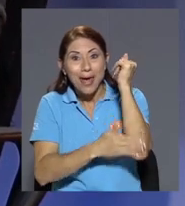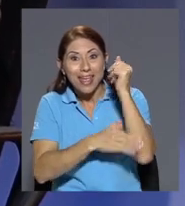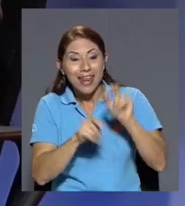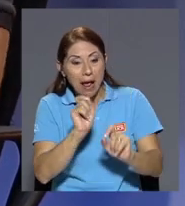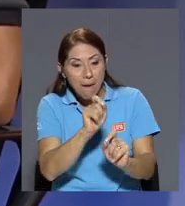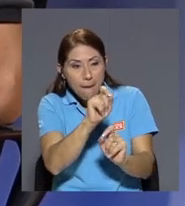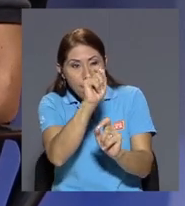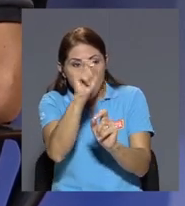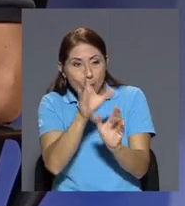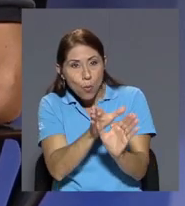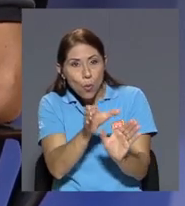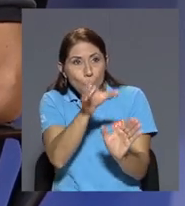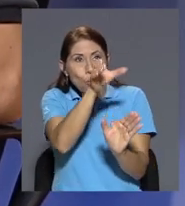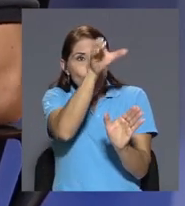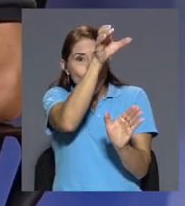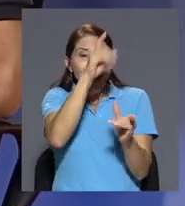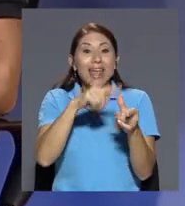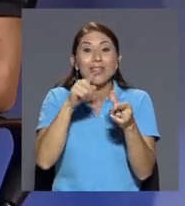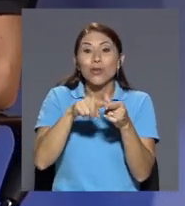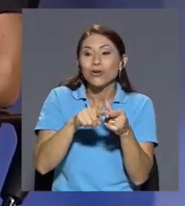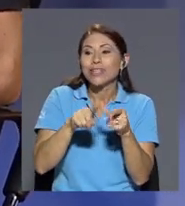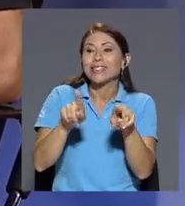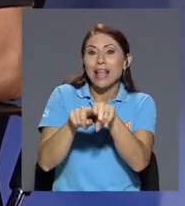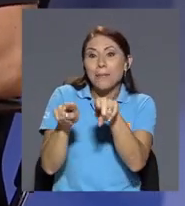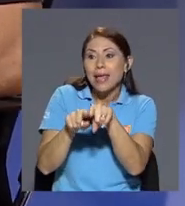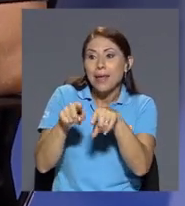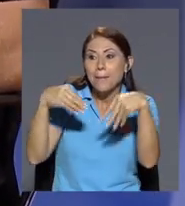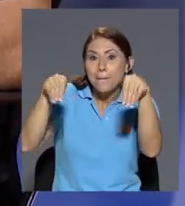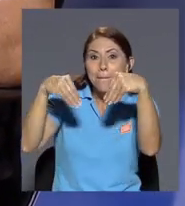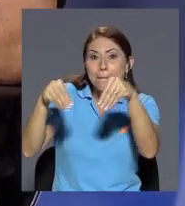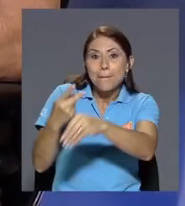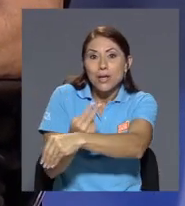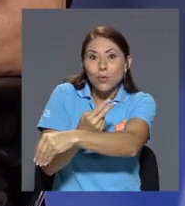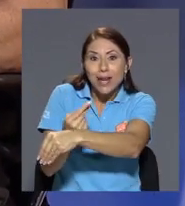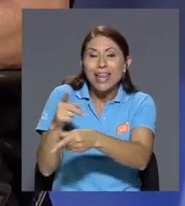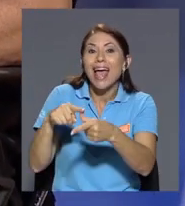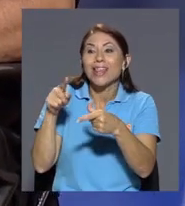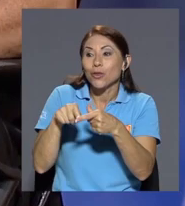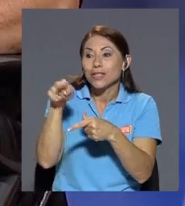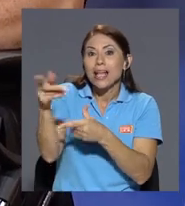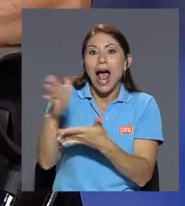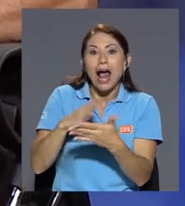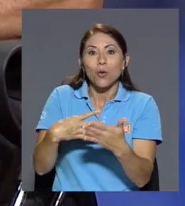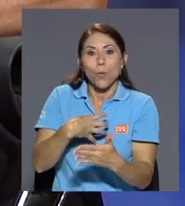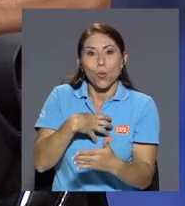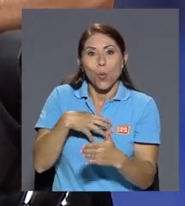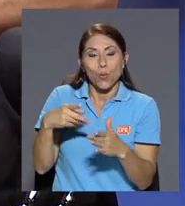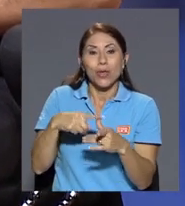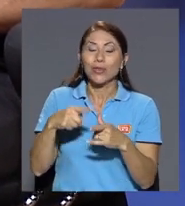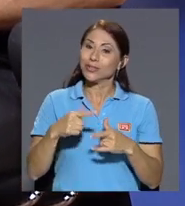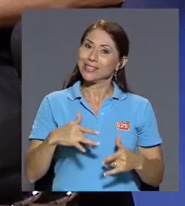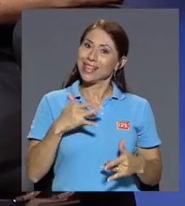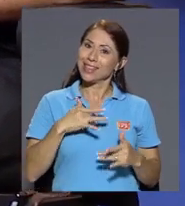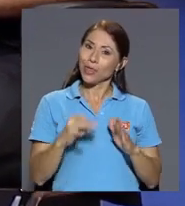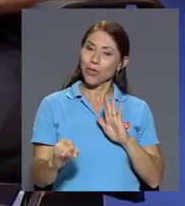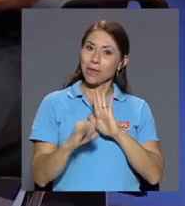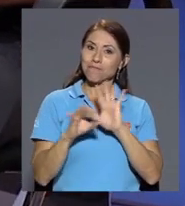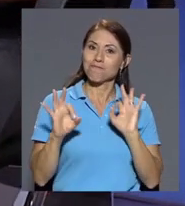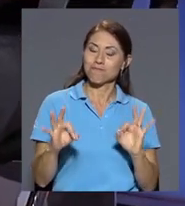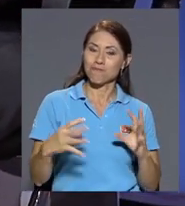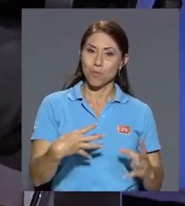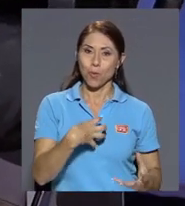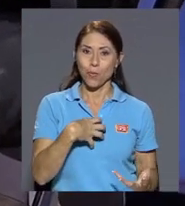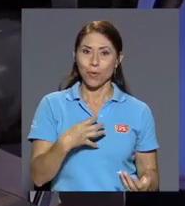o sea cada local y eso le da un sentido de pertenencia y de identidad propia al inmueble ¿sabe por qué le preguntaba eso? porque casualmente cuando